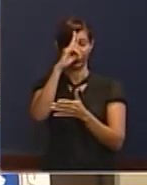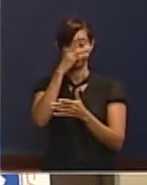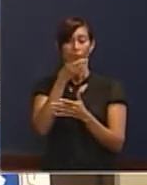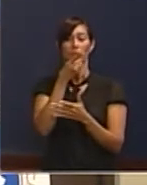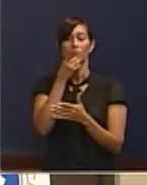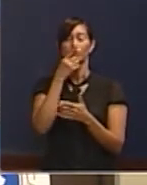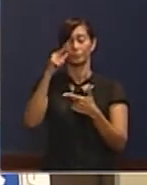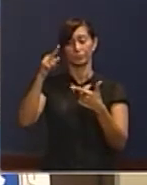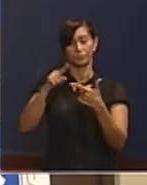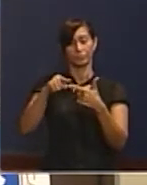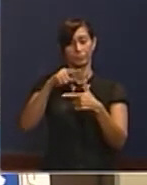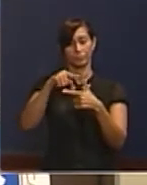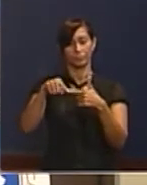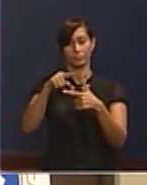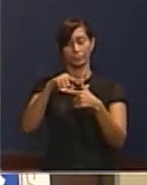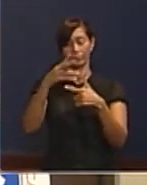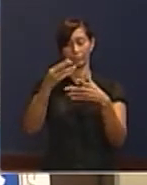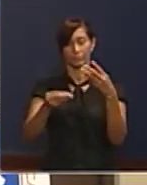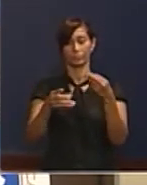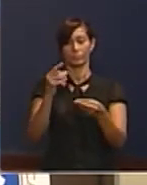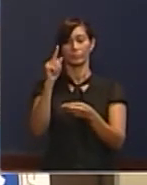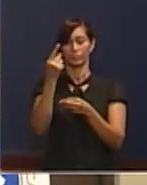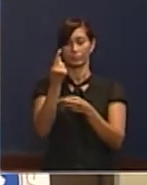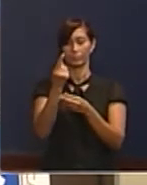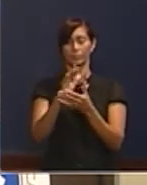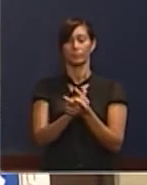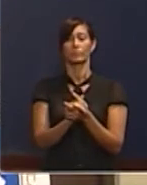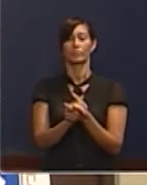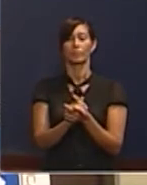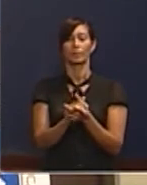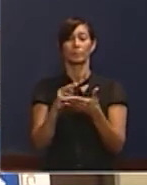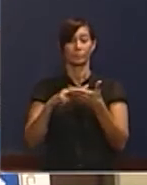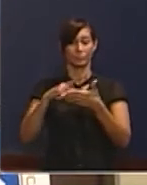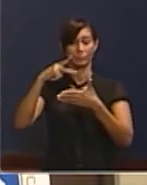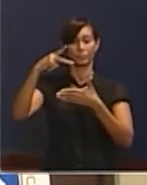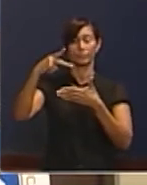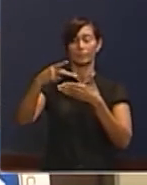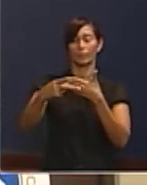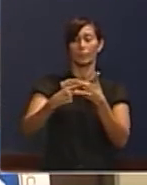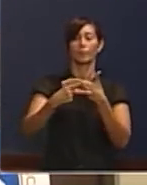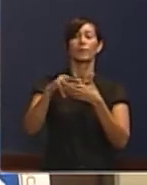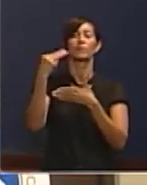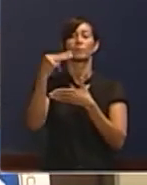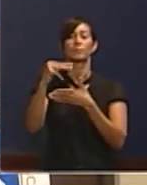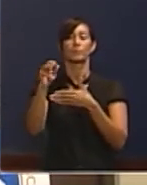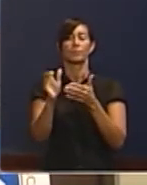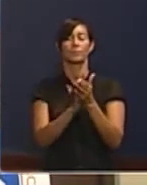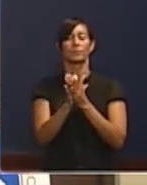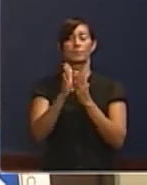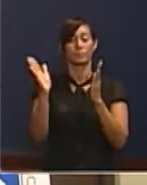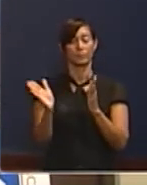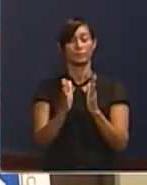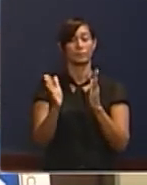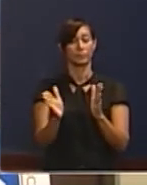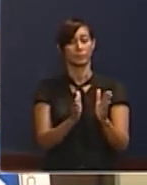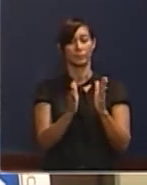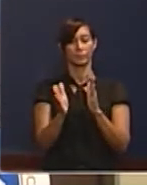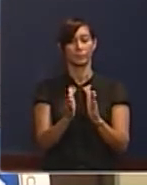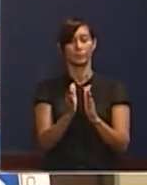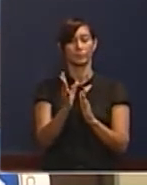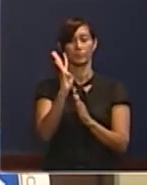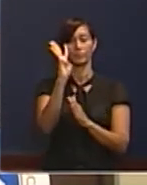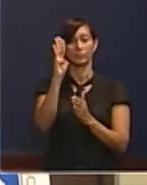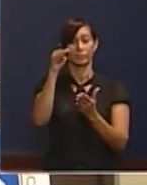pueden hacer dos cosechas en lugar de una sola cosecha. Y el proyecto que Don Mauricio planea realizar es un proyecto de